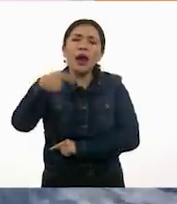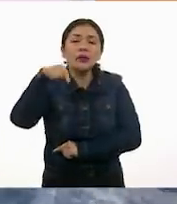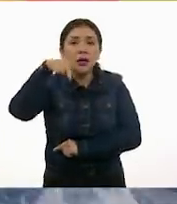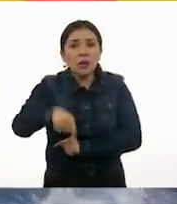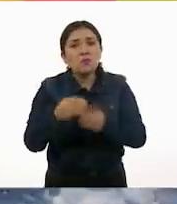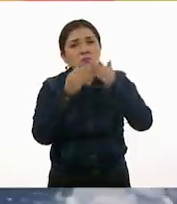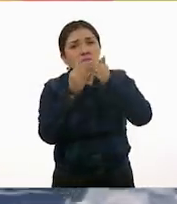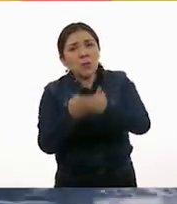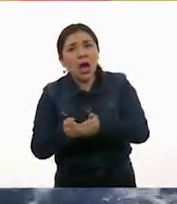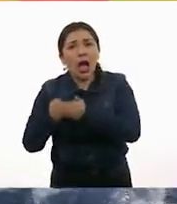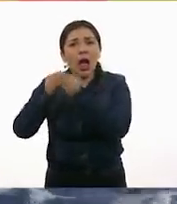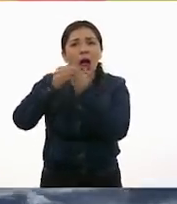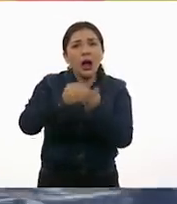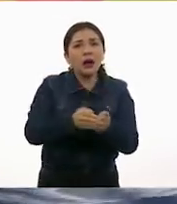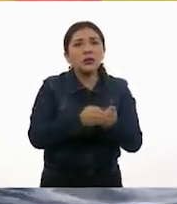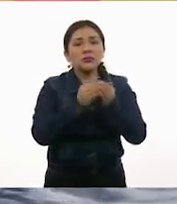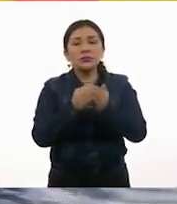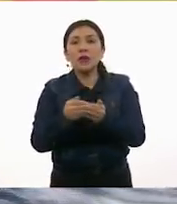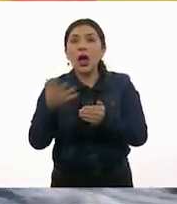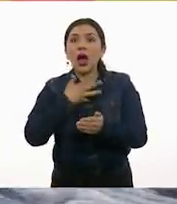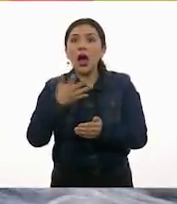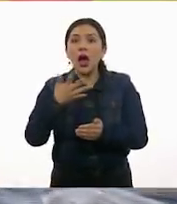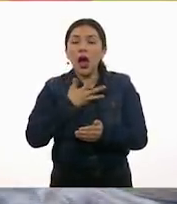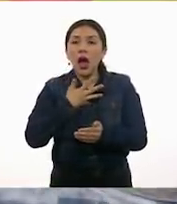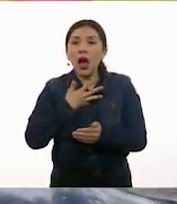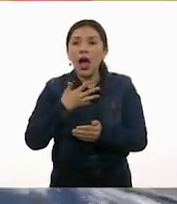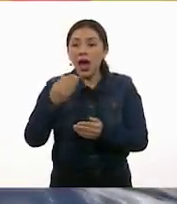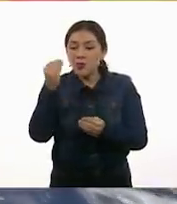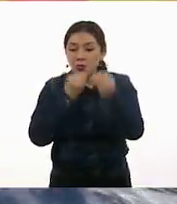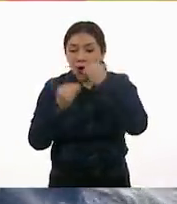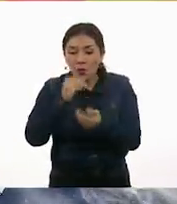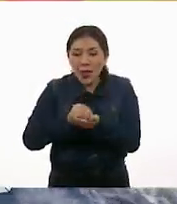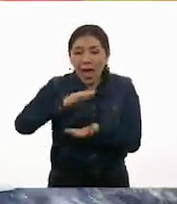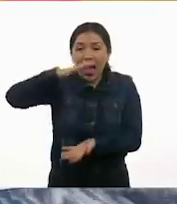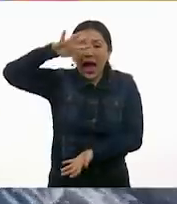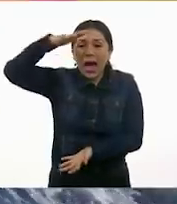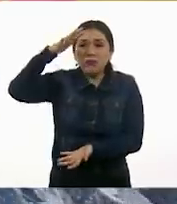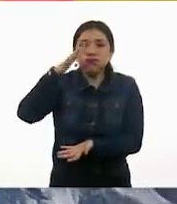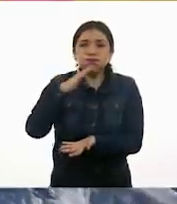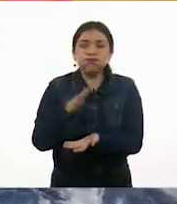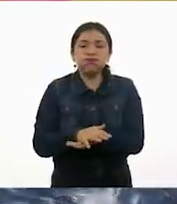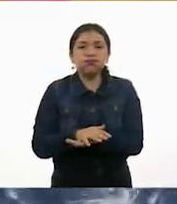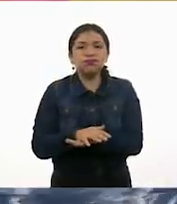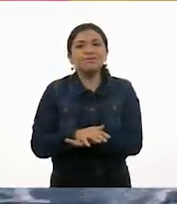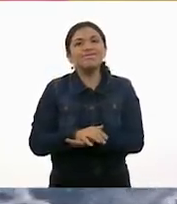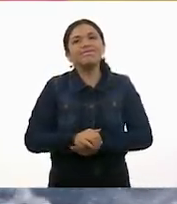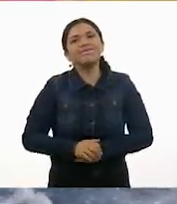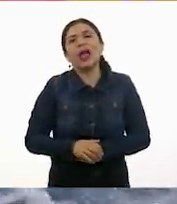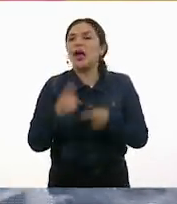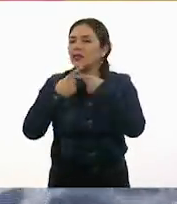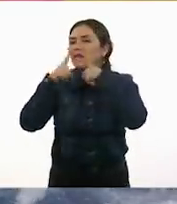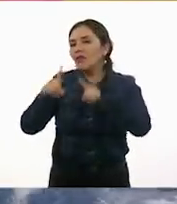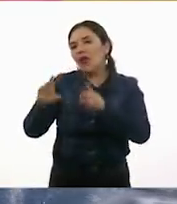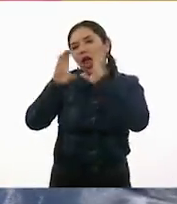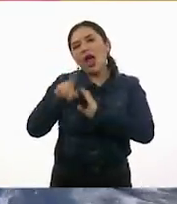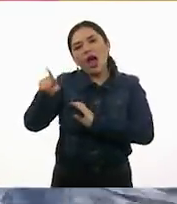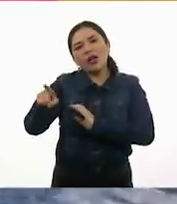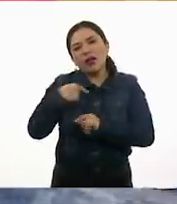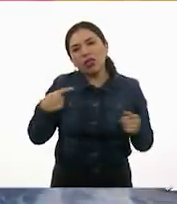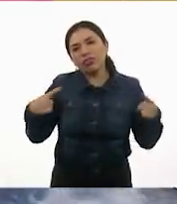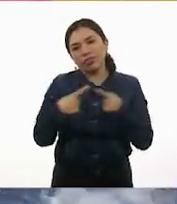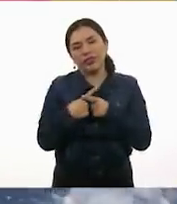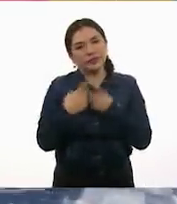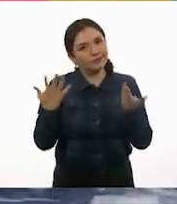Y los víveres, y los víveres comenzaban a escasear. Es que esa es otra versión, Es que historia. otra